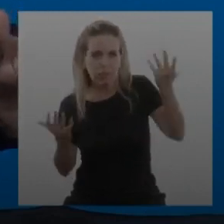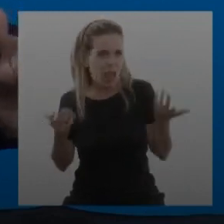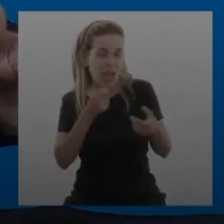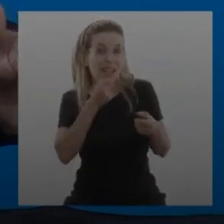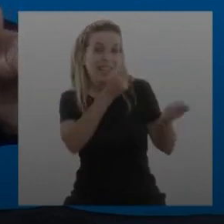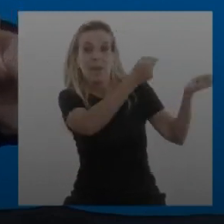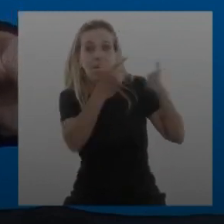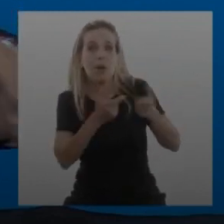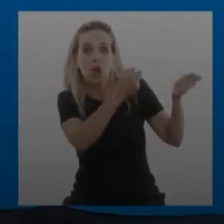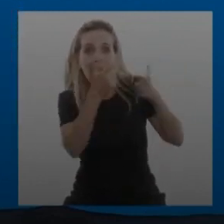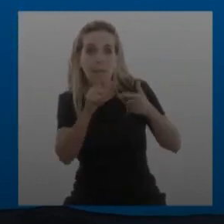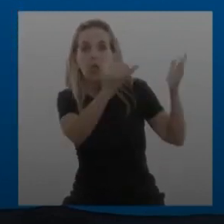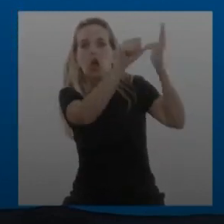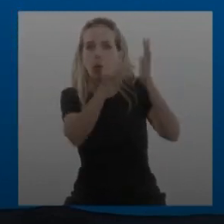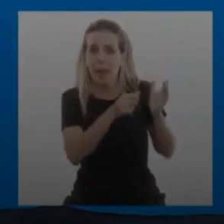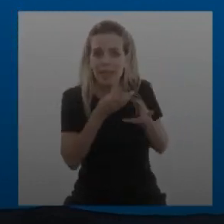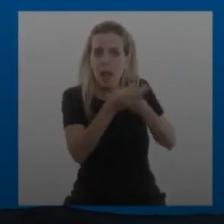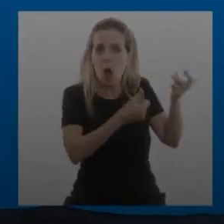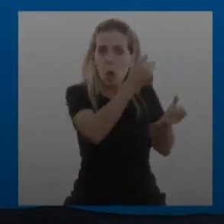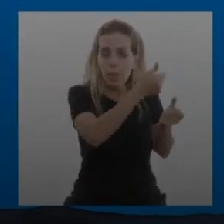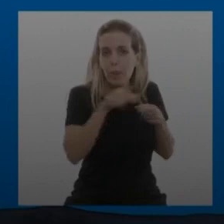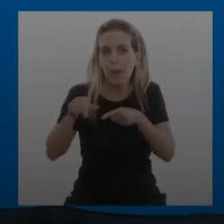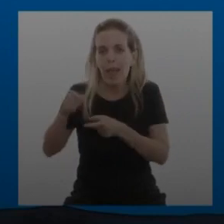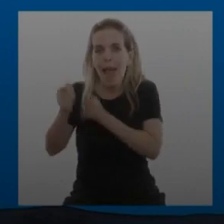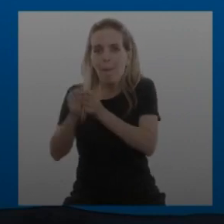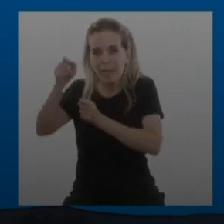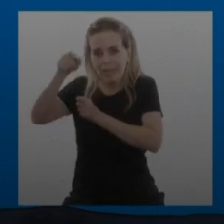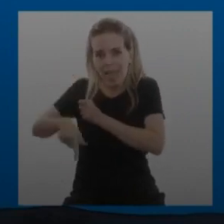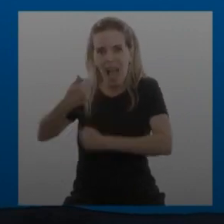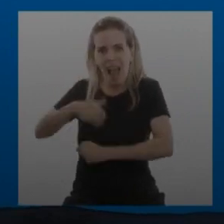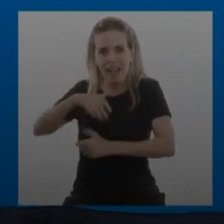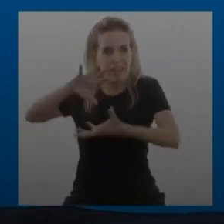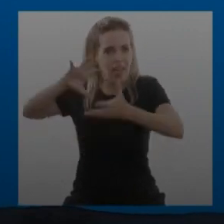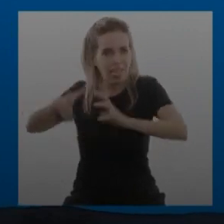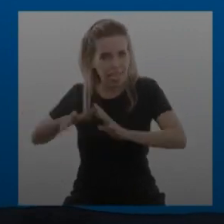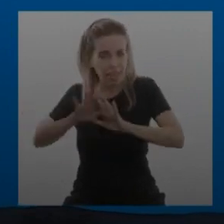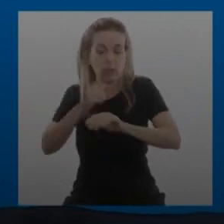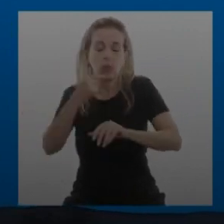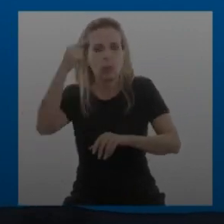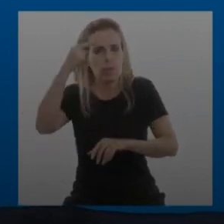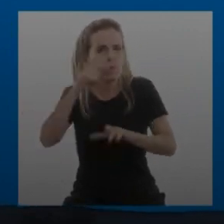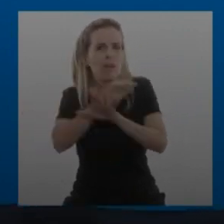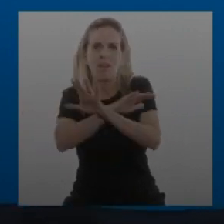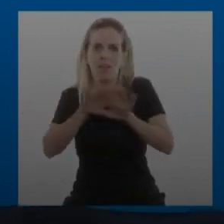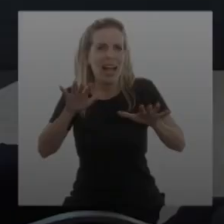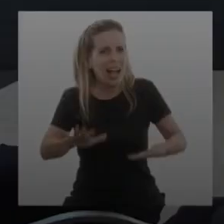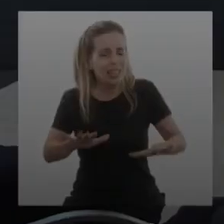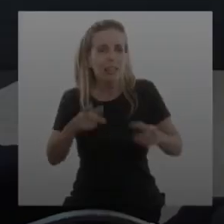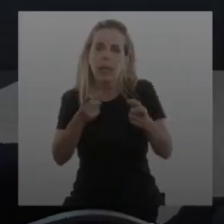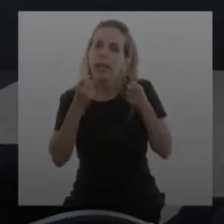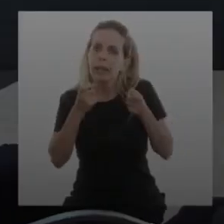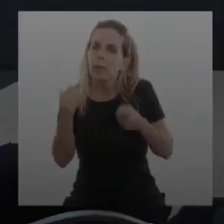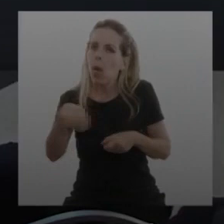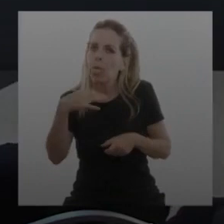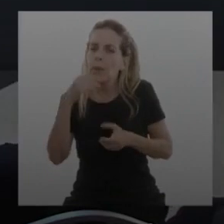empresas entonces tenemos que, les decía, tenemos que terminar con este dilema hay que producir más y